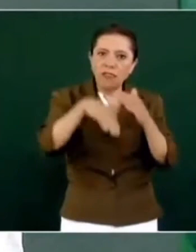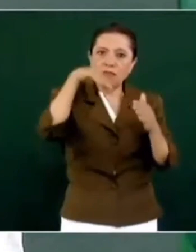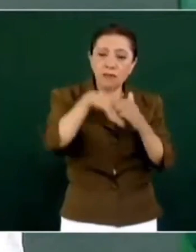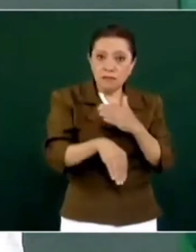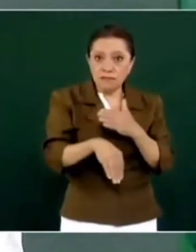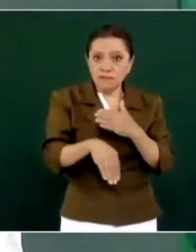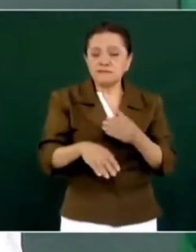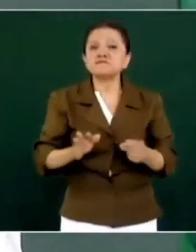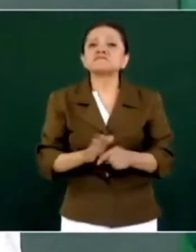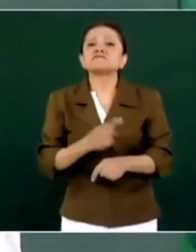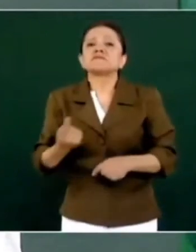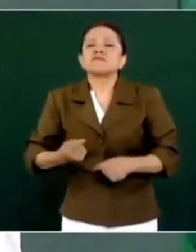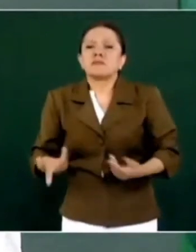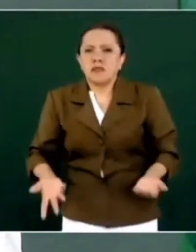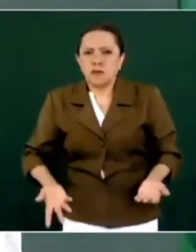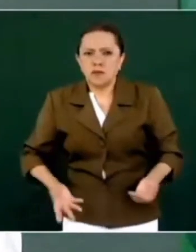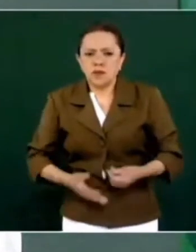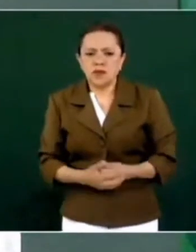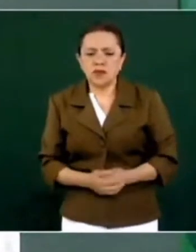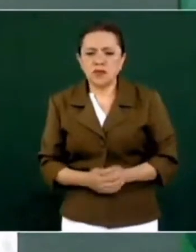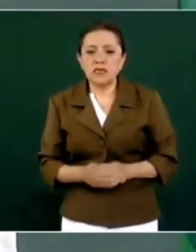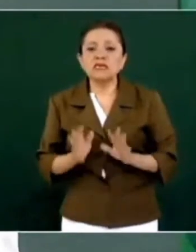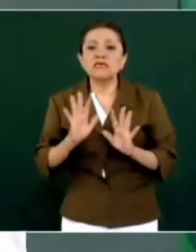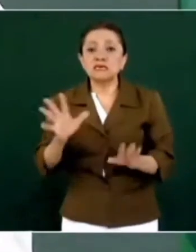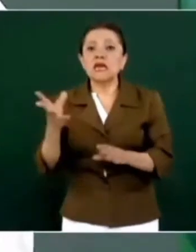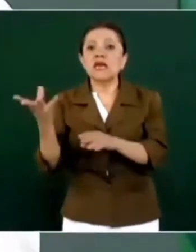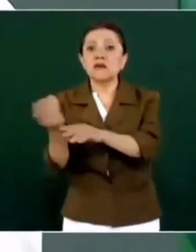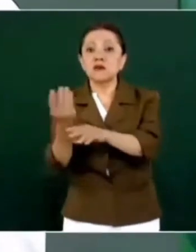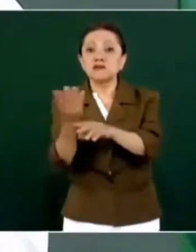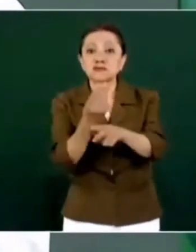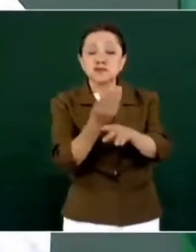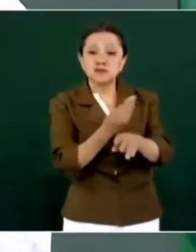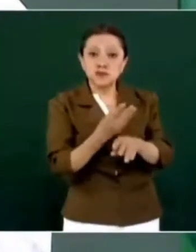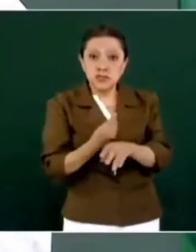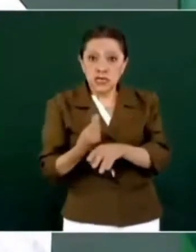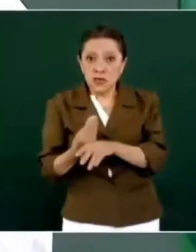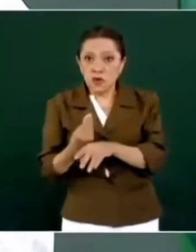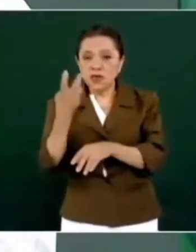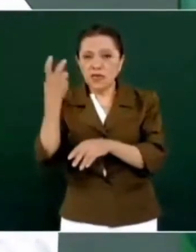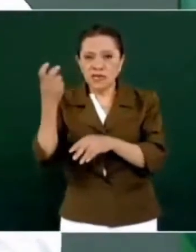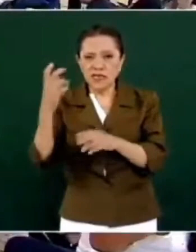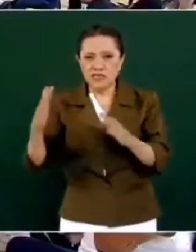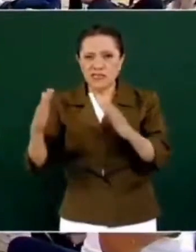se construyeron estas